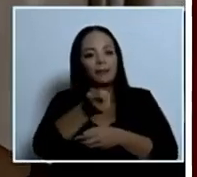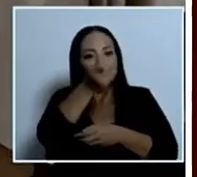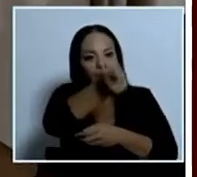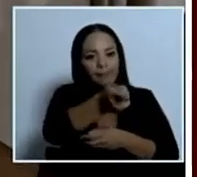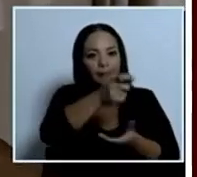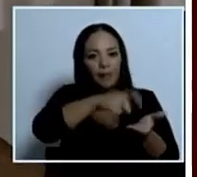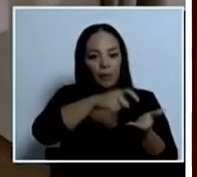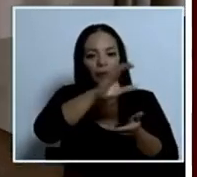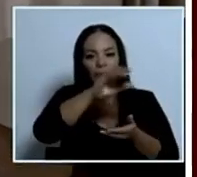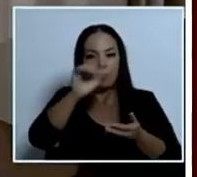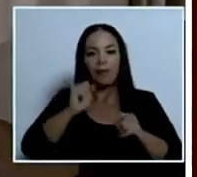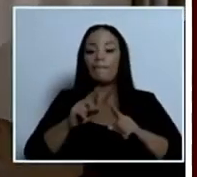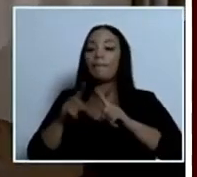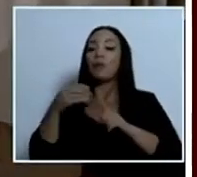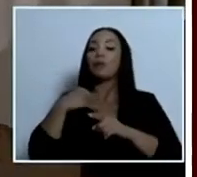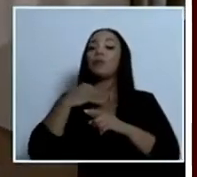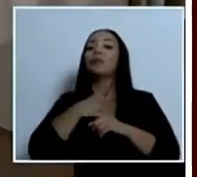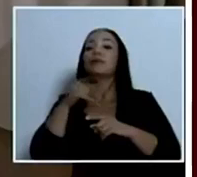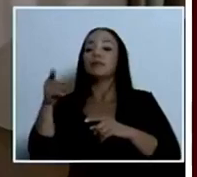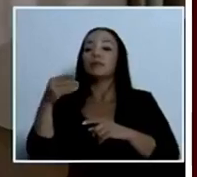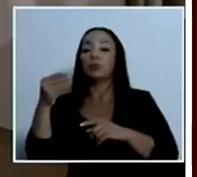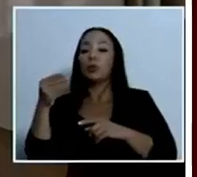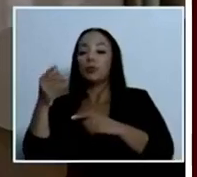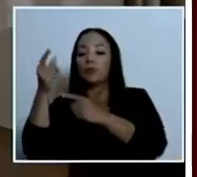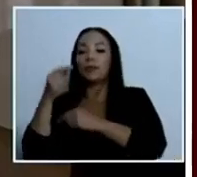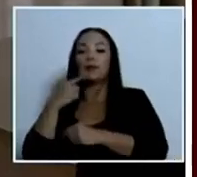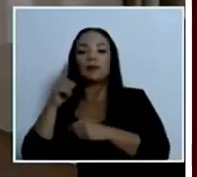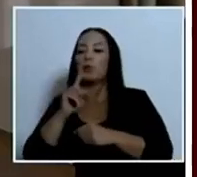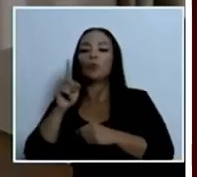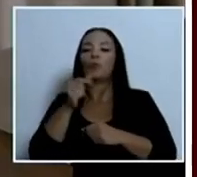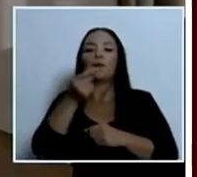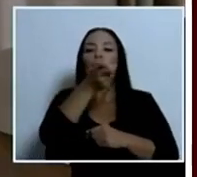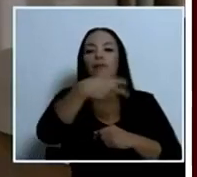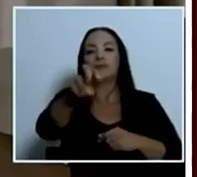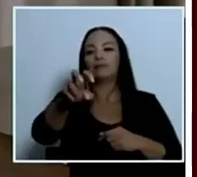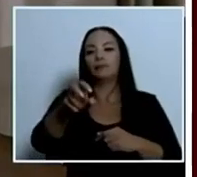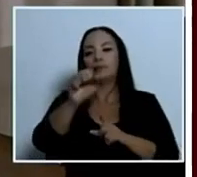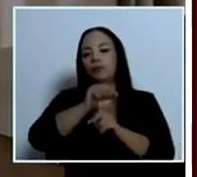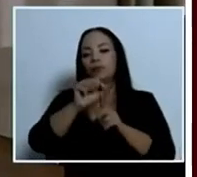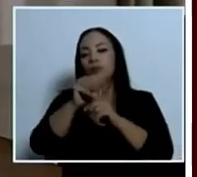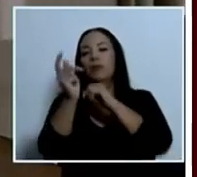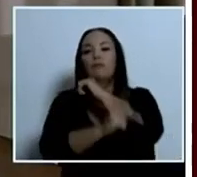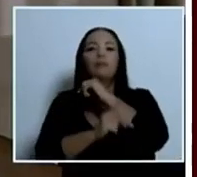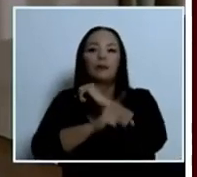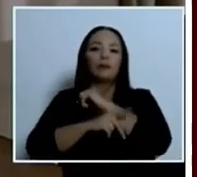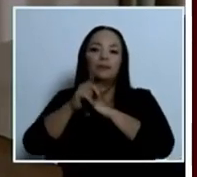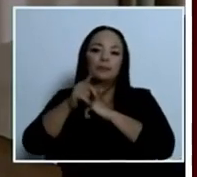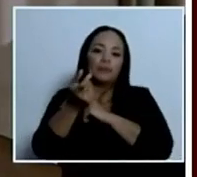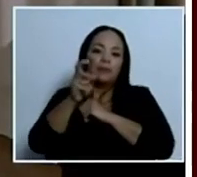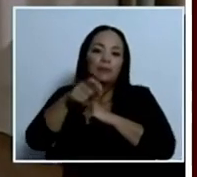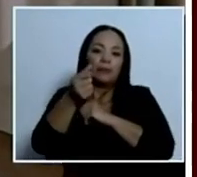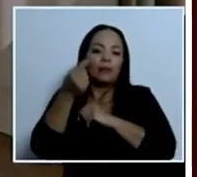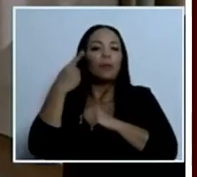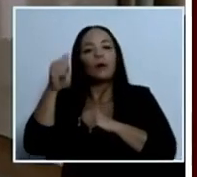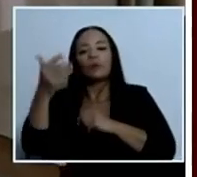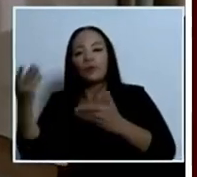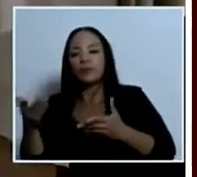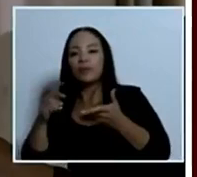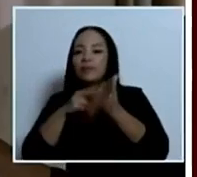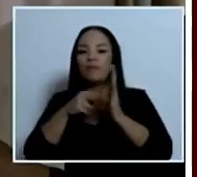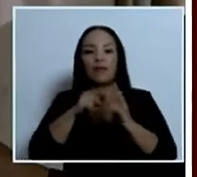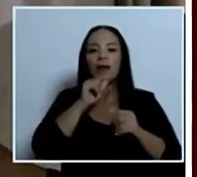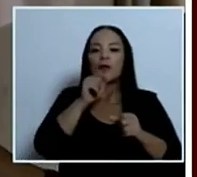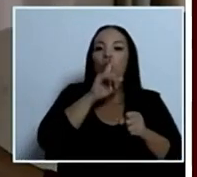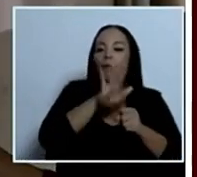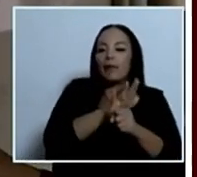caja sin embargo el ministro de hacienda ha dicho que no lo va a utilizar o que no lo va a transferir porque la situación del país amerita otra cosa se está incumpliendo entonces con esto